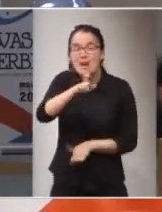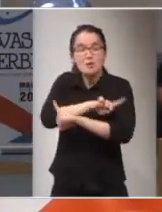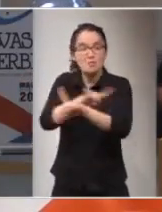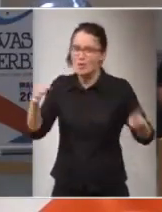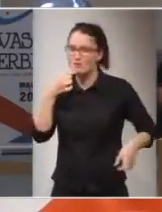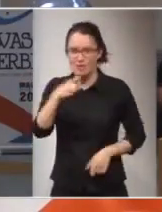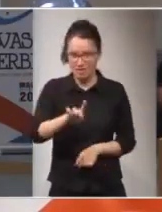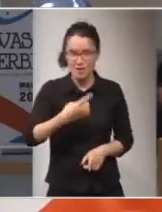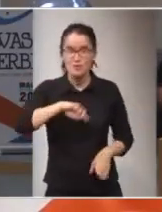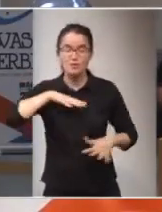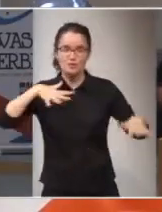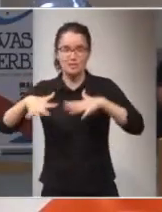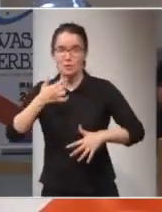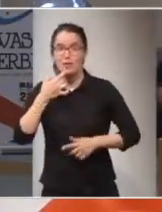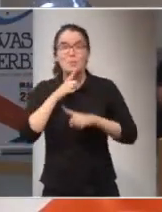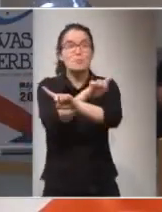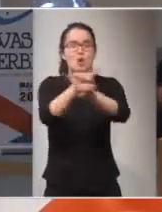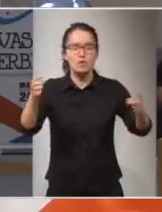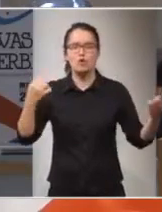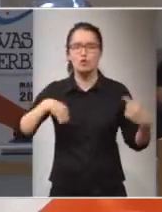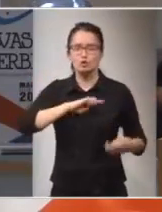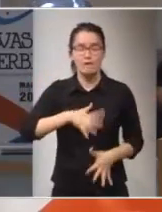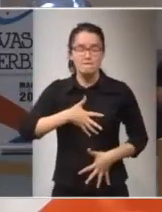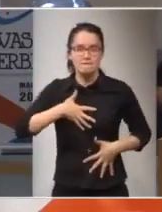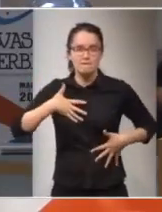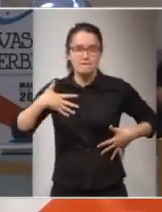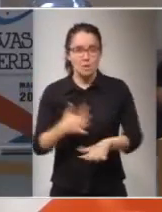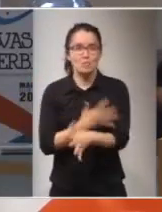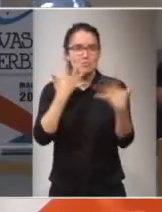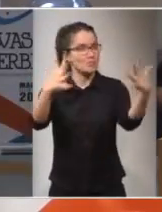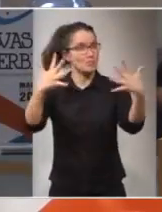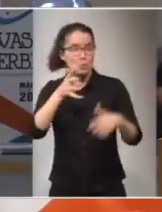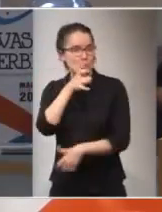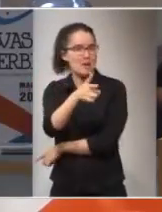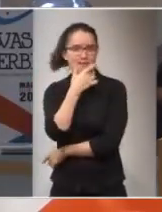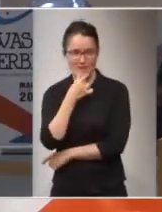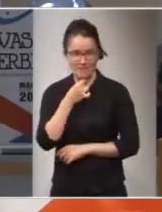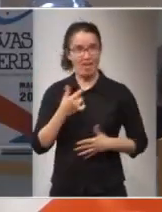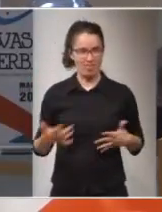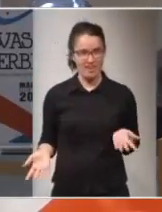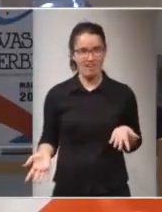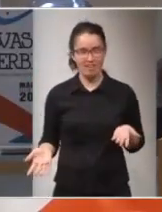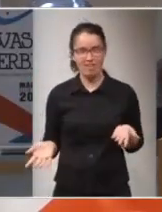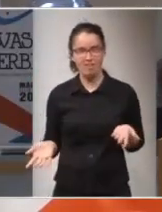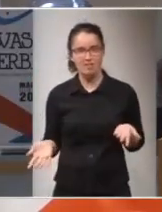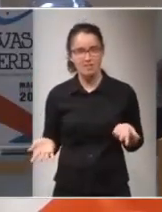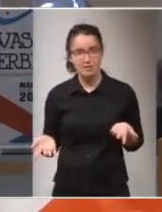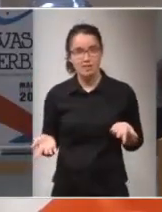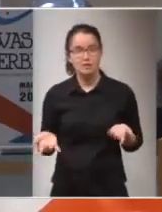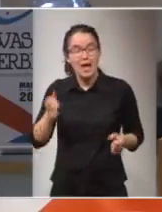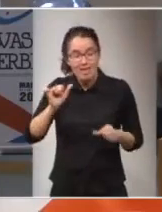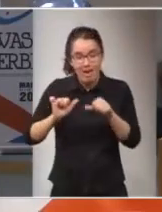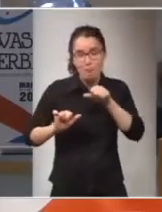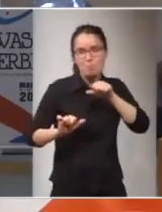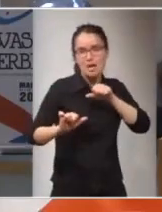la palabra prohibición aplaudíamos de la emoción porque era con algo tan sencillo y a partir de eso a